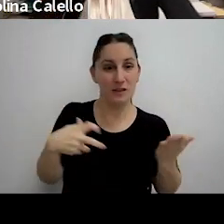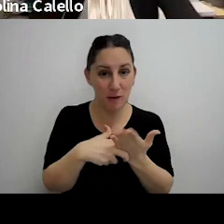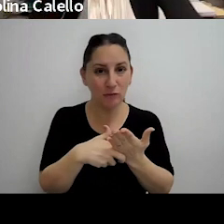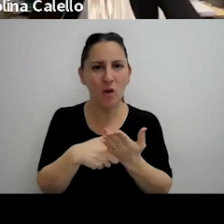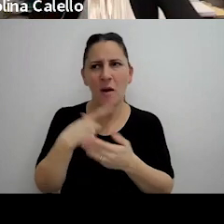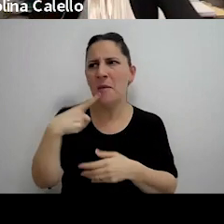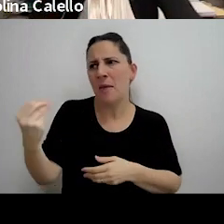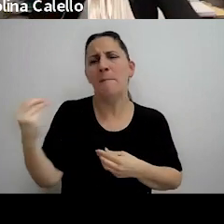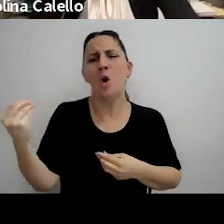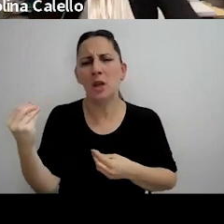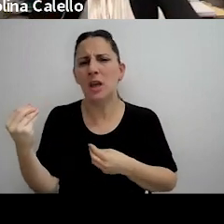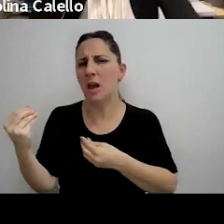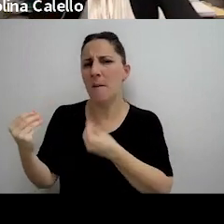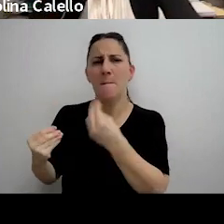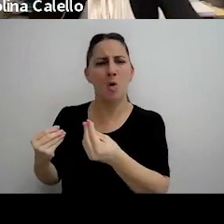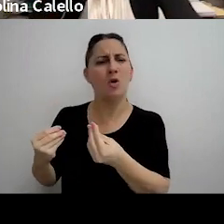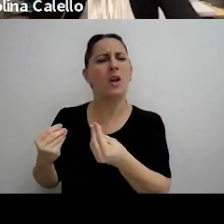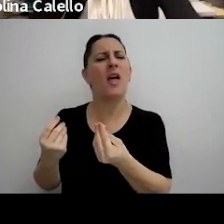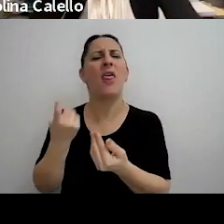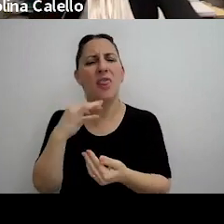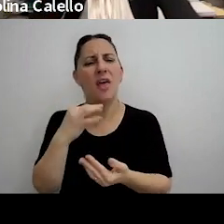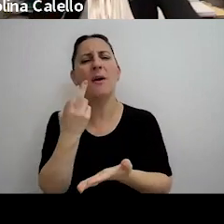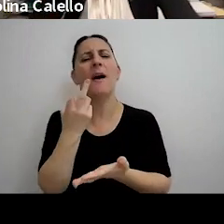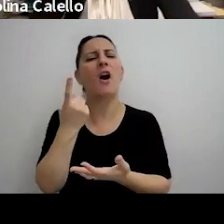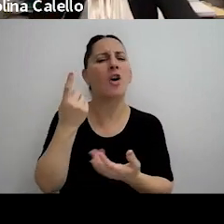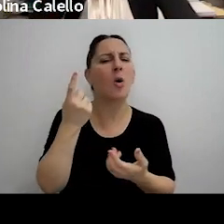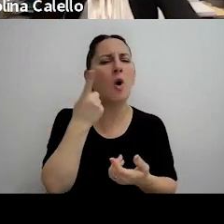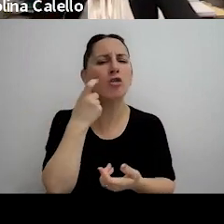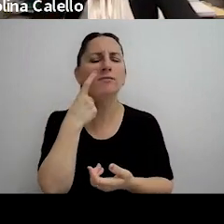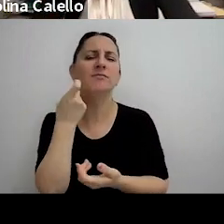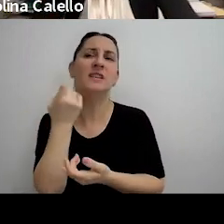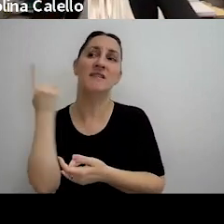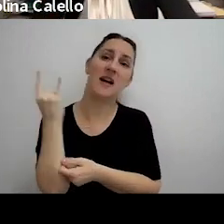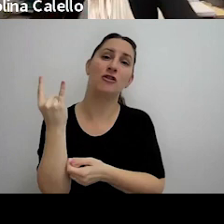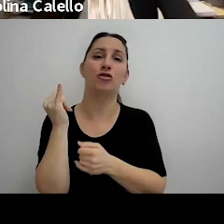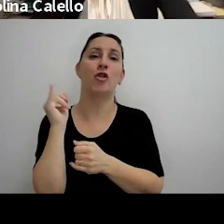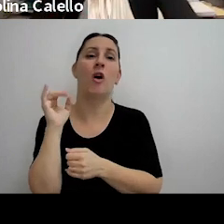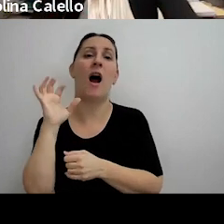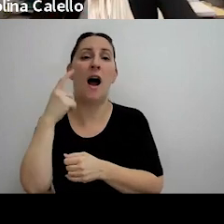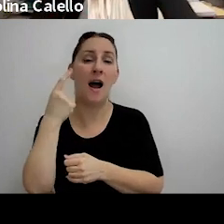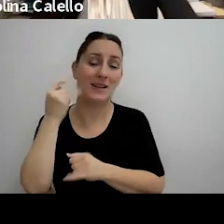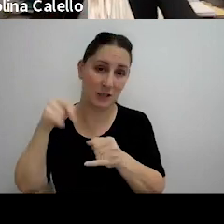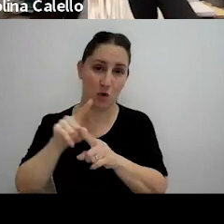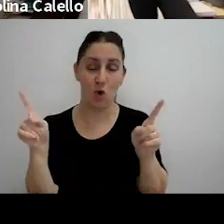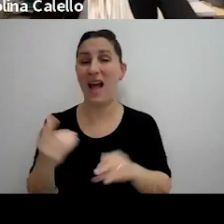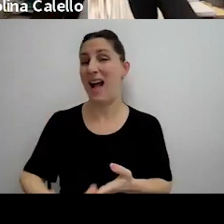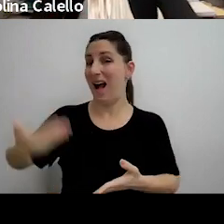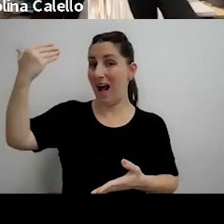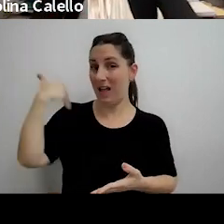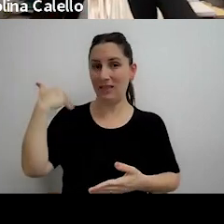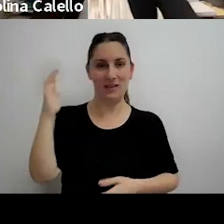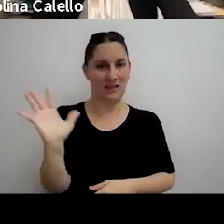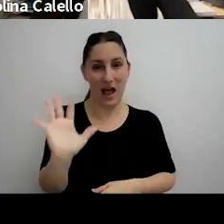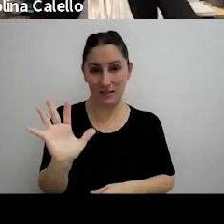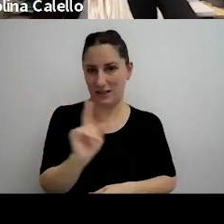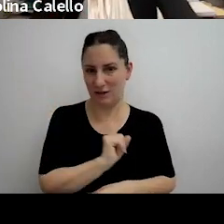esto se debe hacer una redargución de falsedad antes esto no era así porque antes